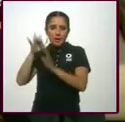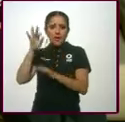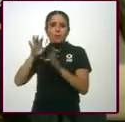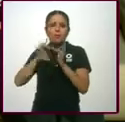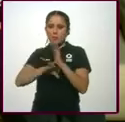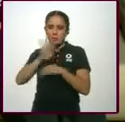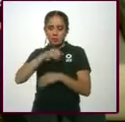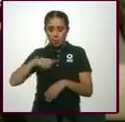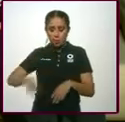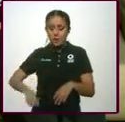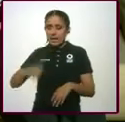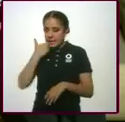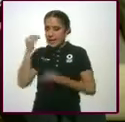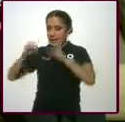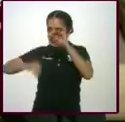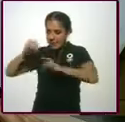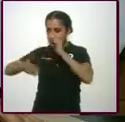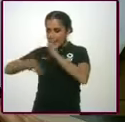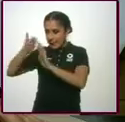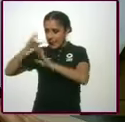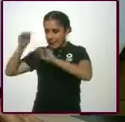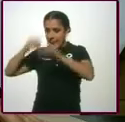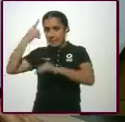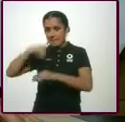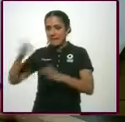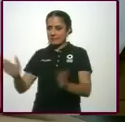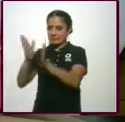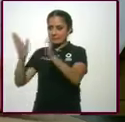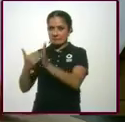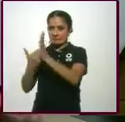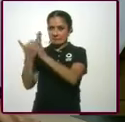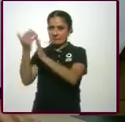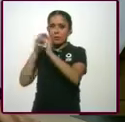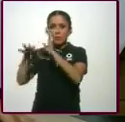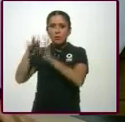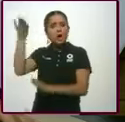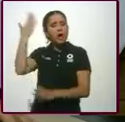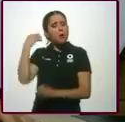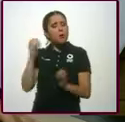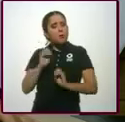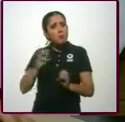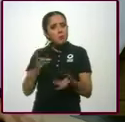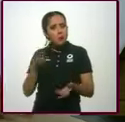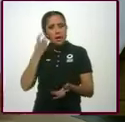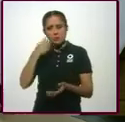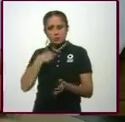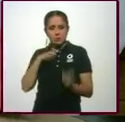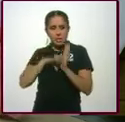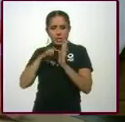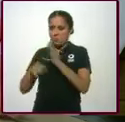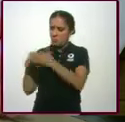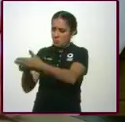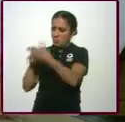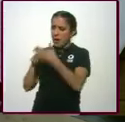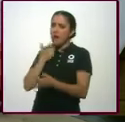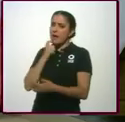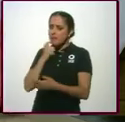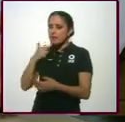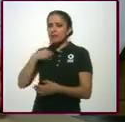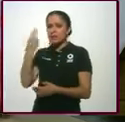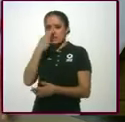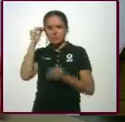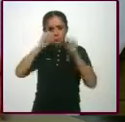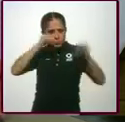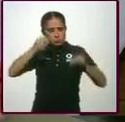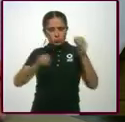manera, ¿no? Sí, y el tipo, por ejemplo, nosotros seguimos el ejemplo de Andrés, nosotros tenemos que innovar, tenemos que cambiar,